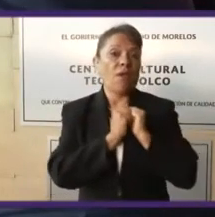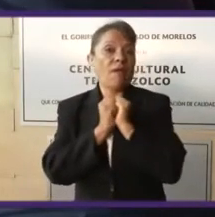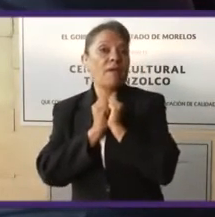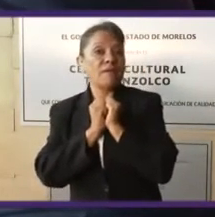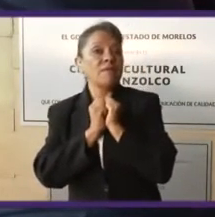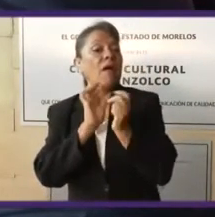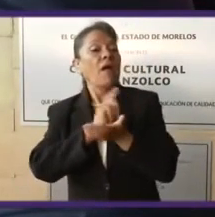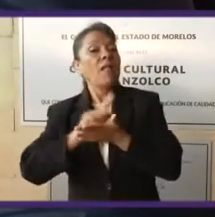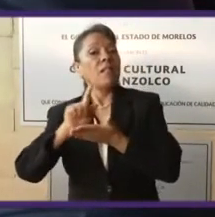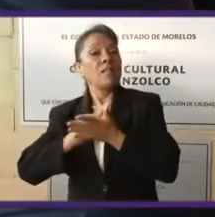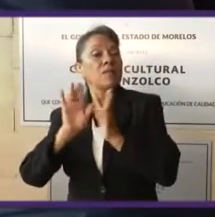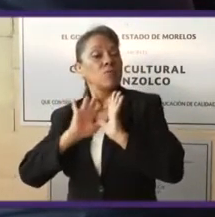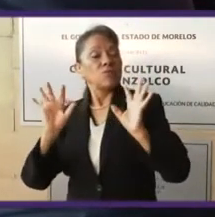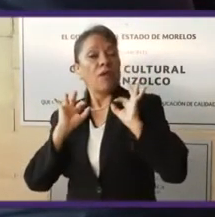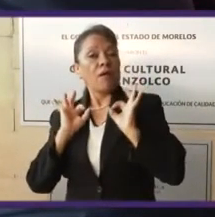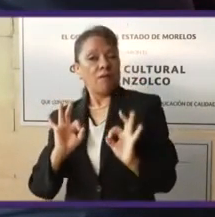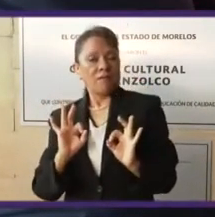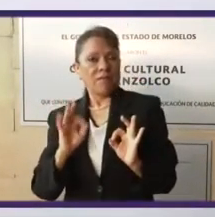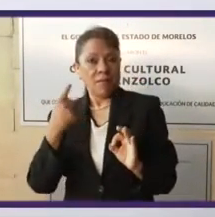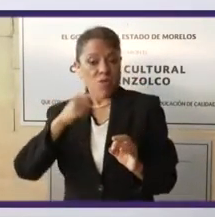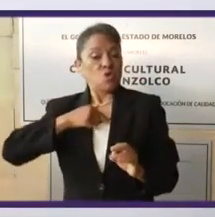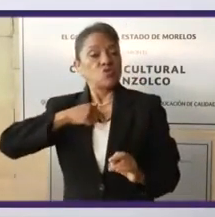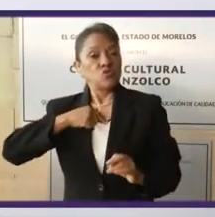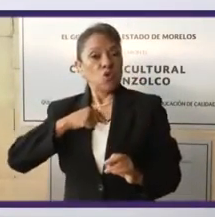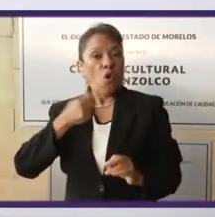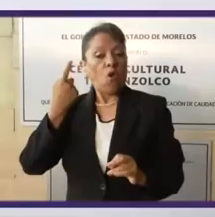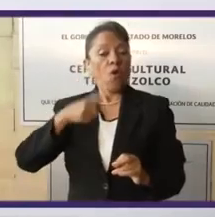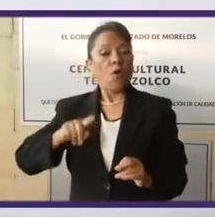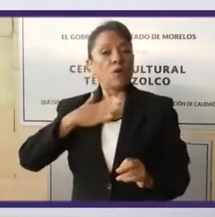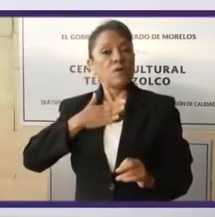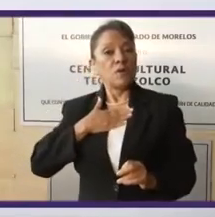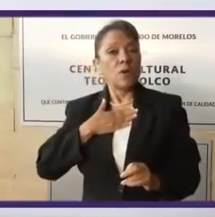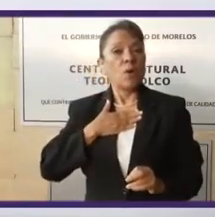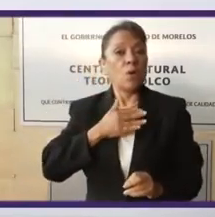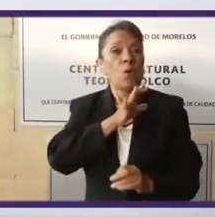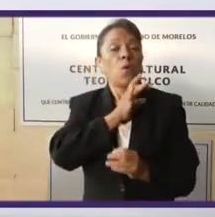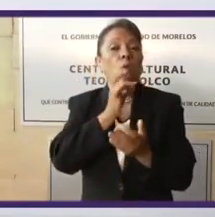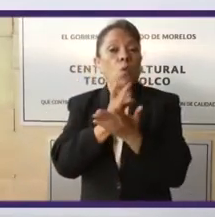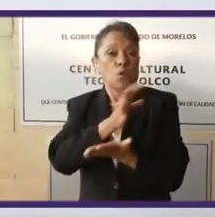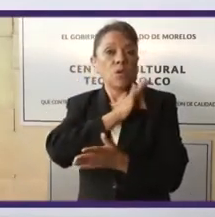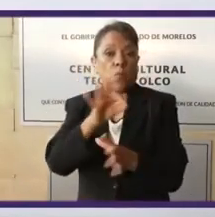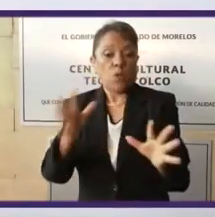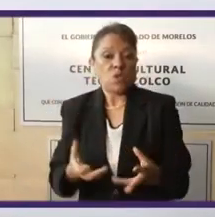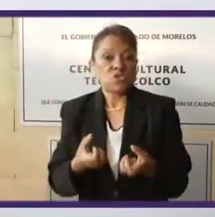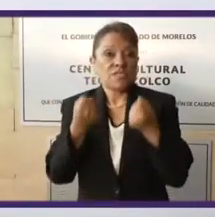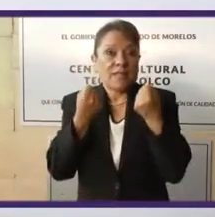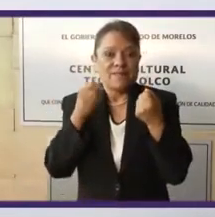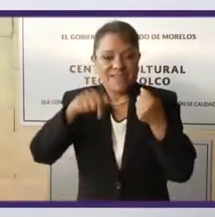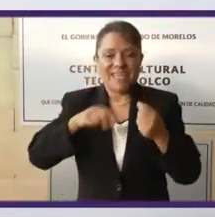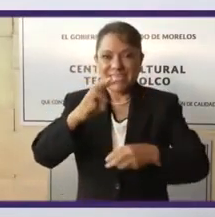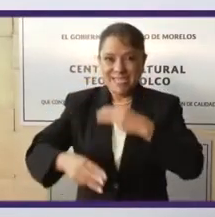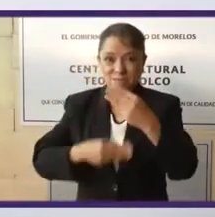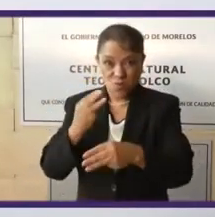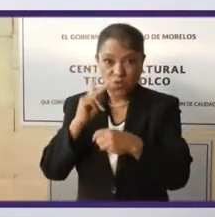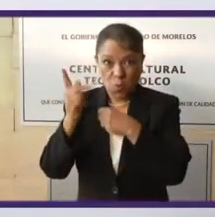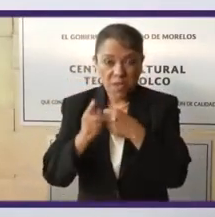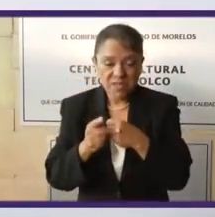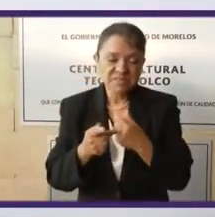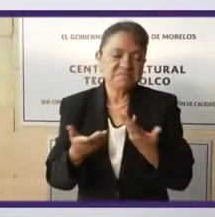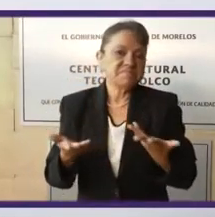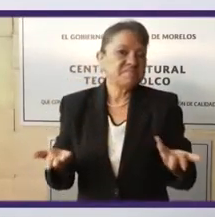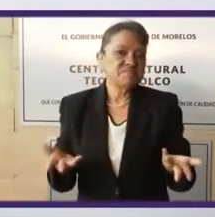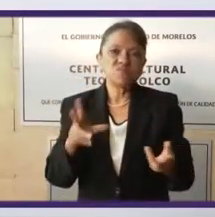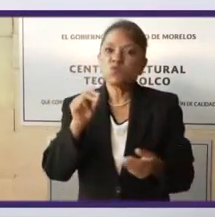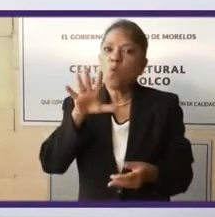soluciones fáciles y mágicas que te digan es que ahora que yo esté todo se va a resolver,